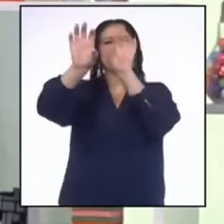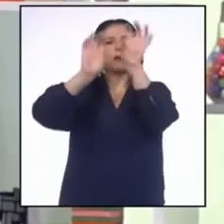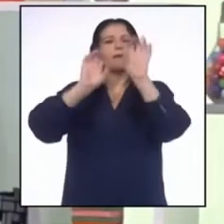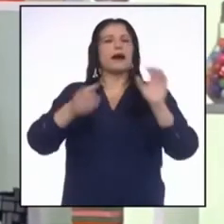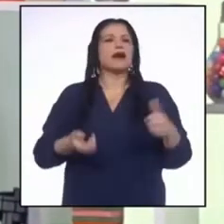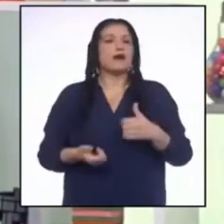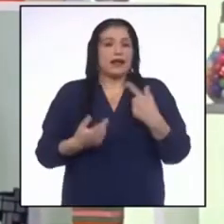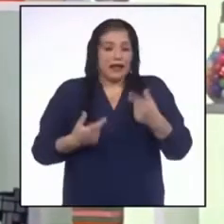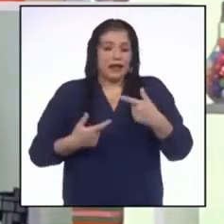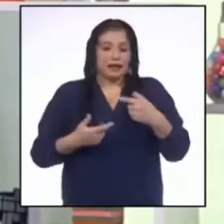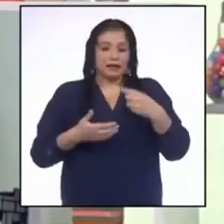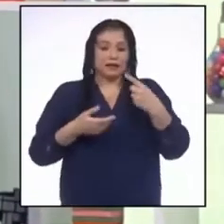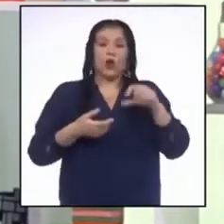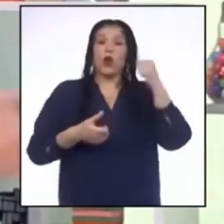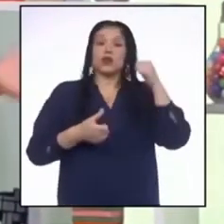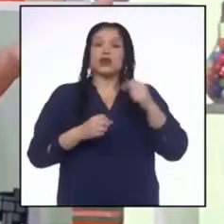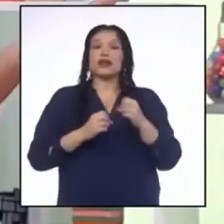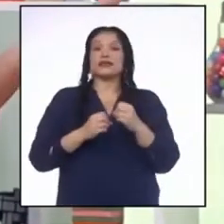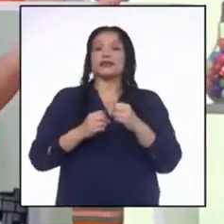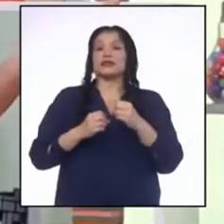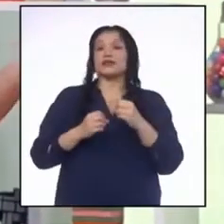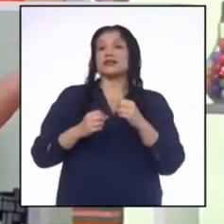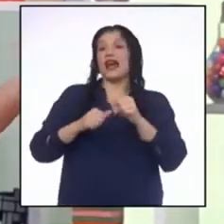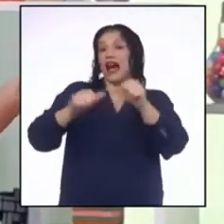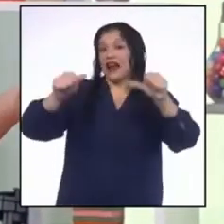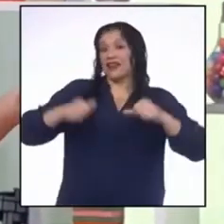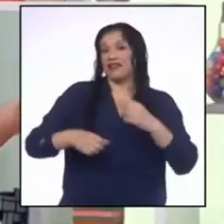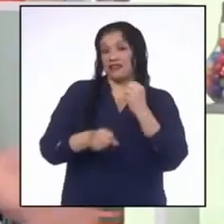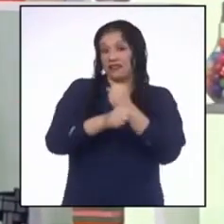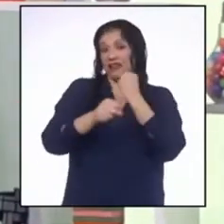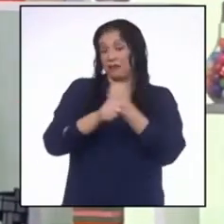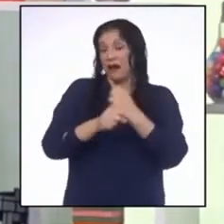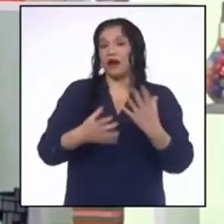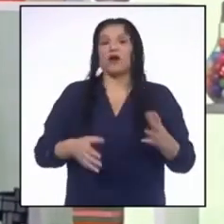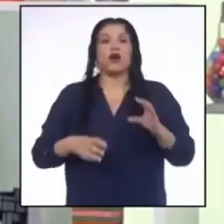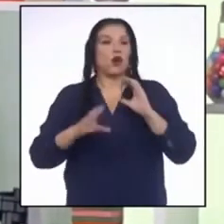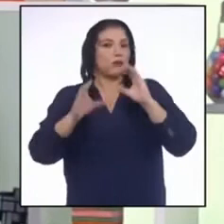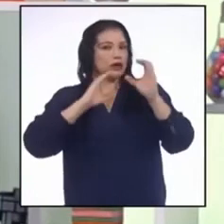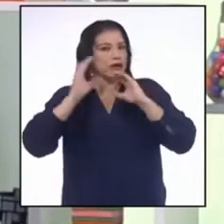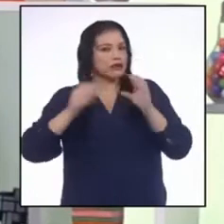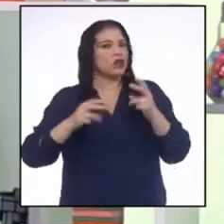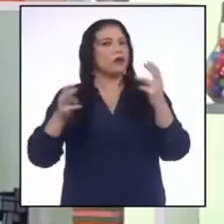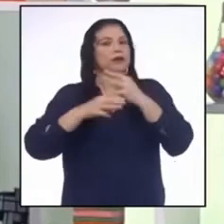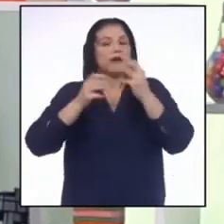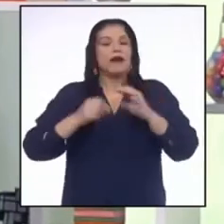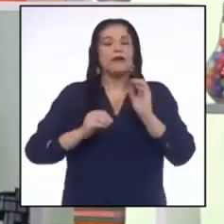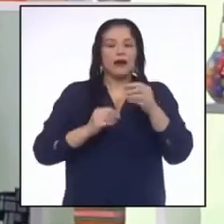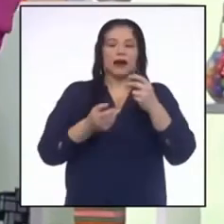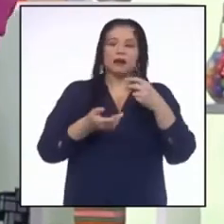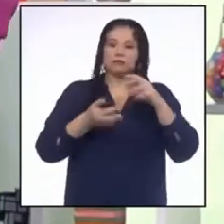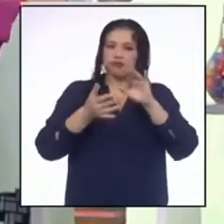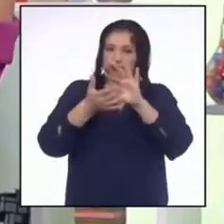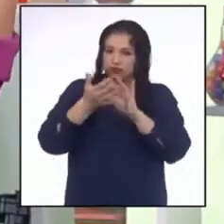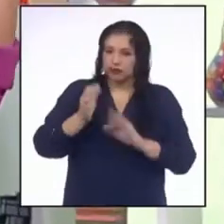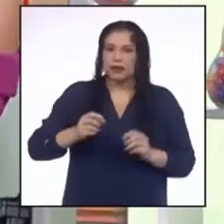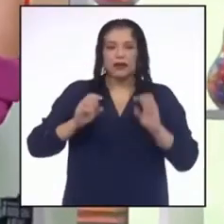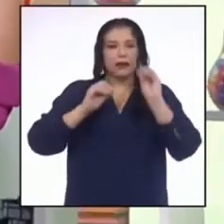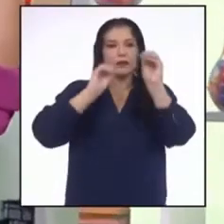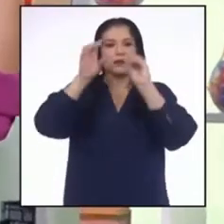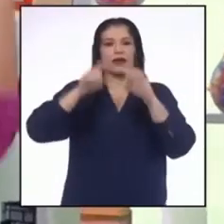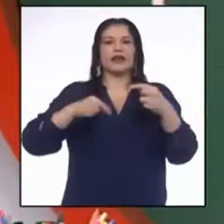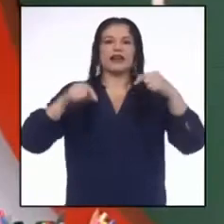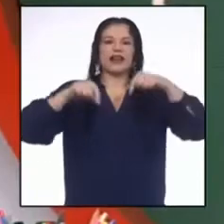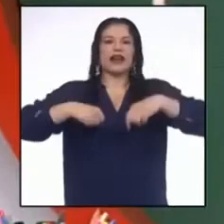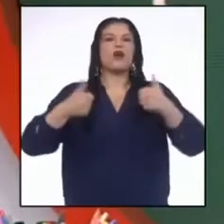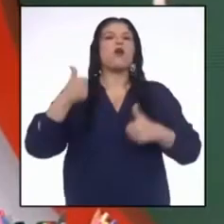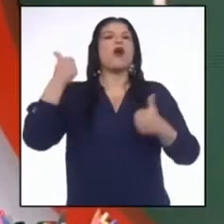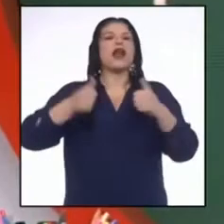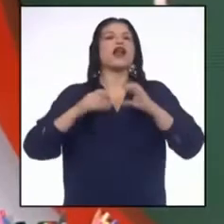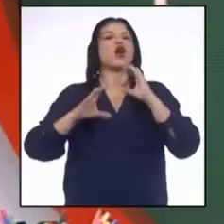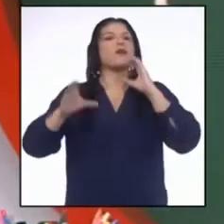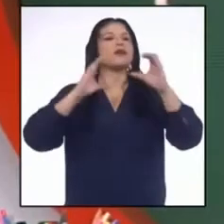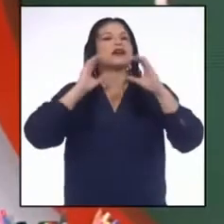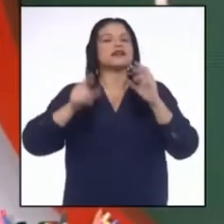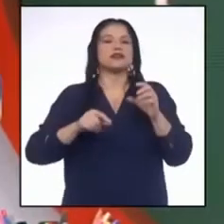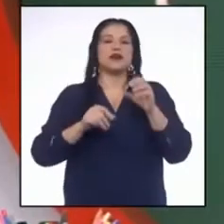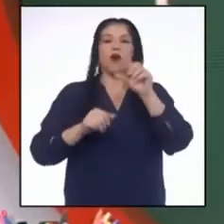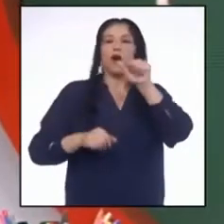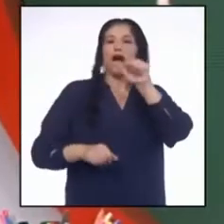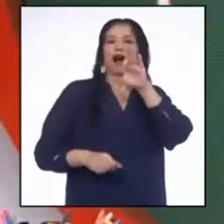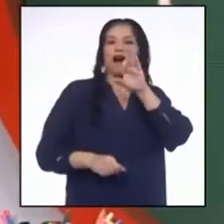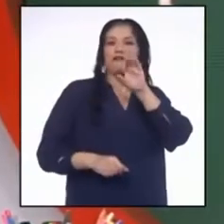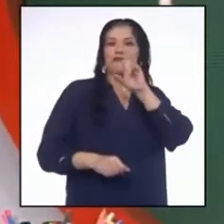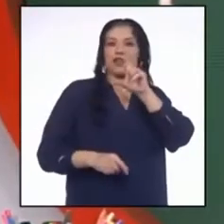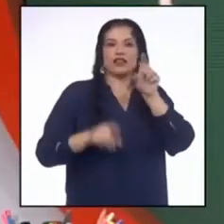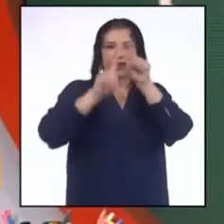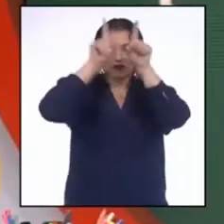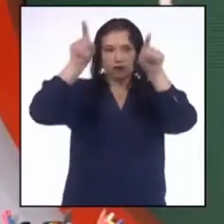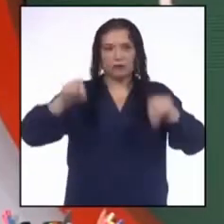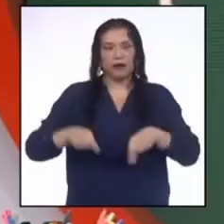trabajarán en las demás áreas y en el caso de comunicación, nuestro producto será un afiche. A ver, Estef, sí entendí.